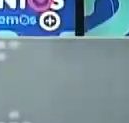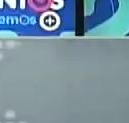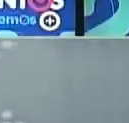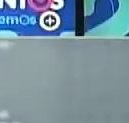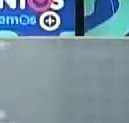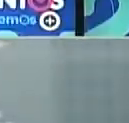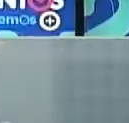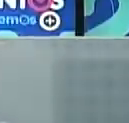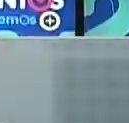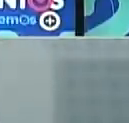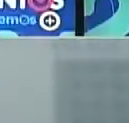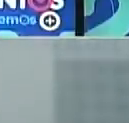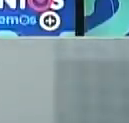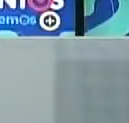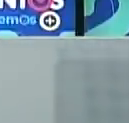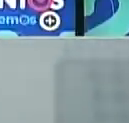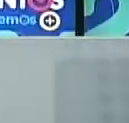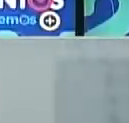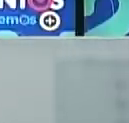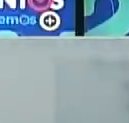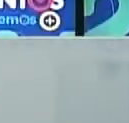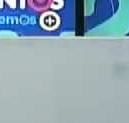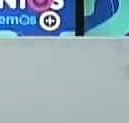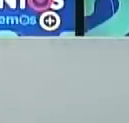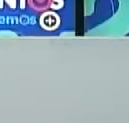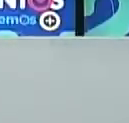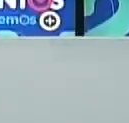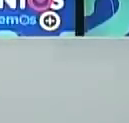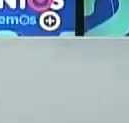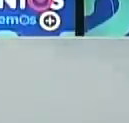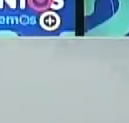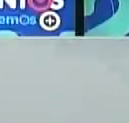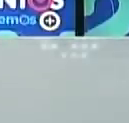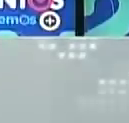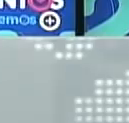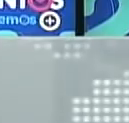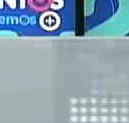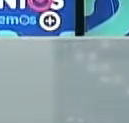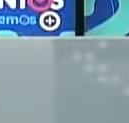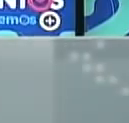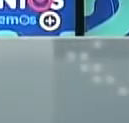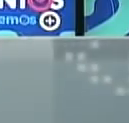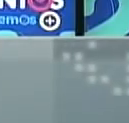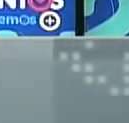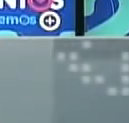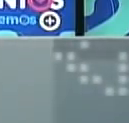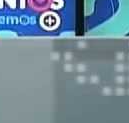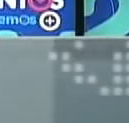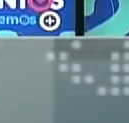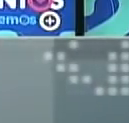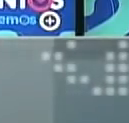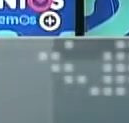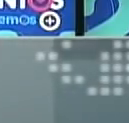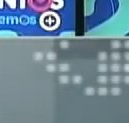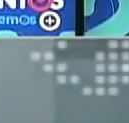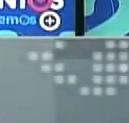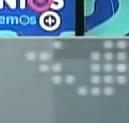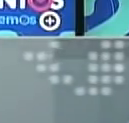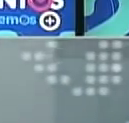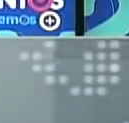Istúrez rumbo a las elecciones del 21 de noviembre de este año 2021.